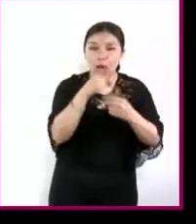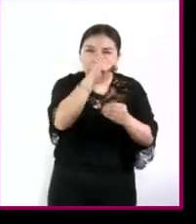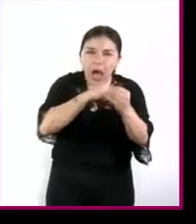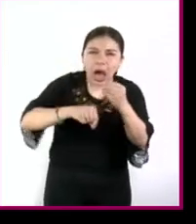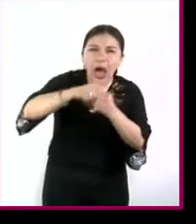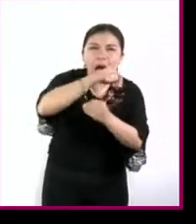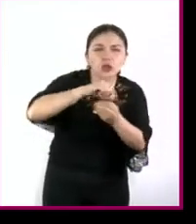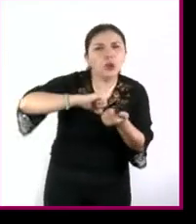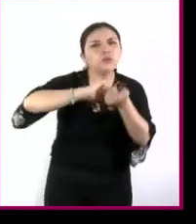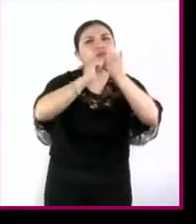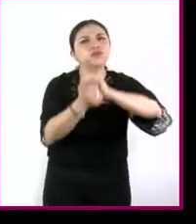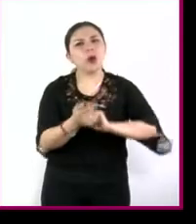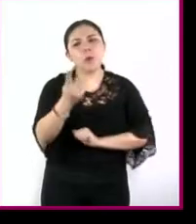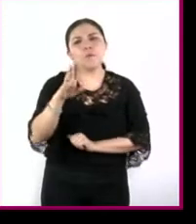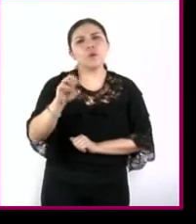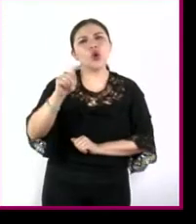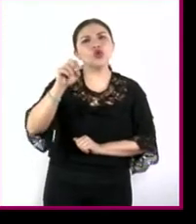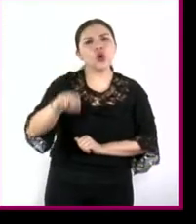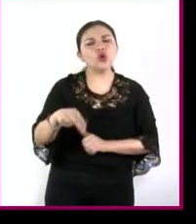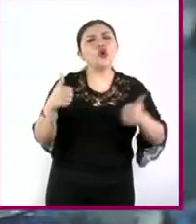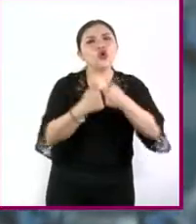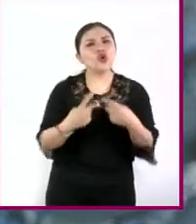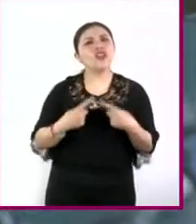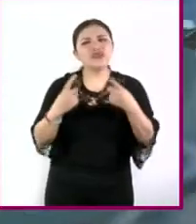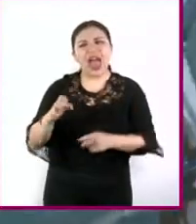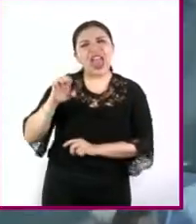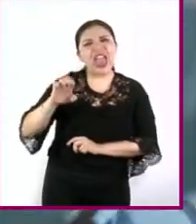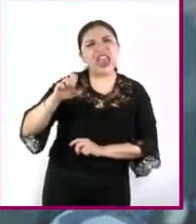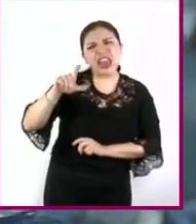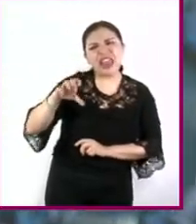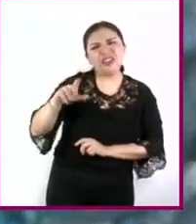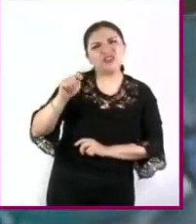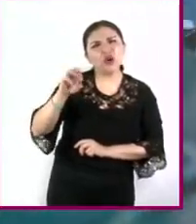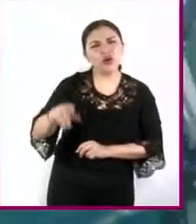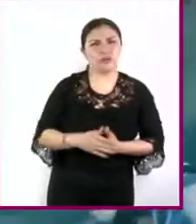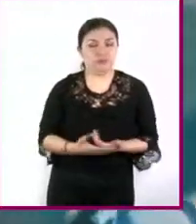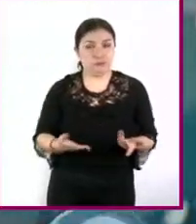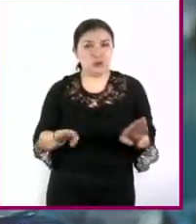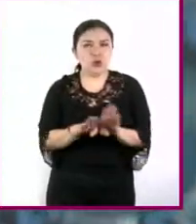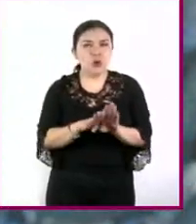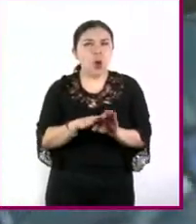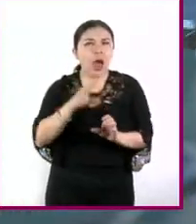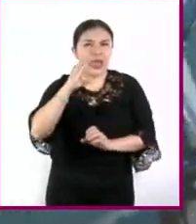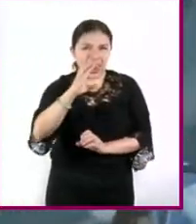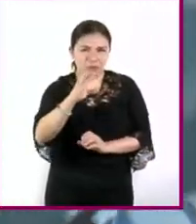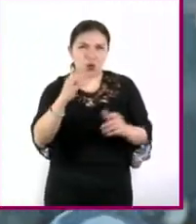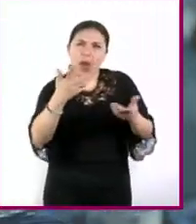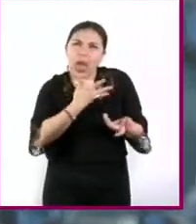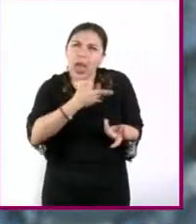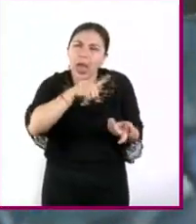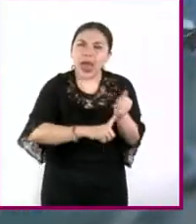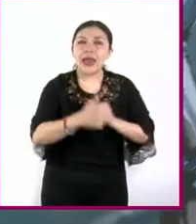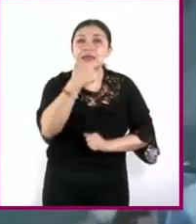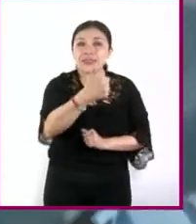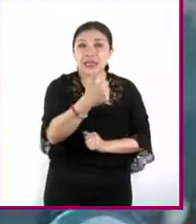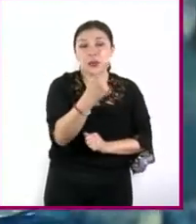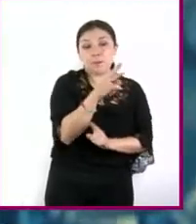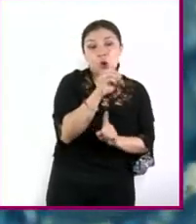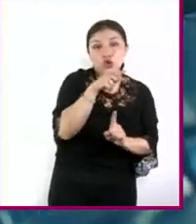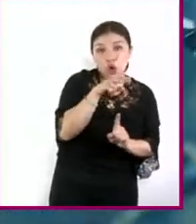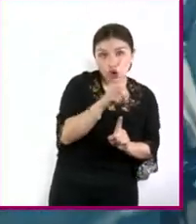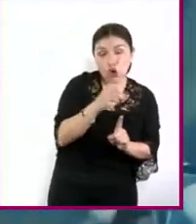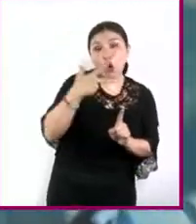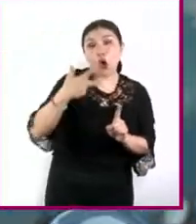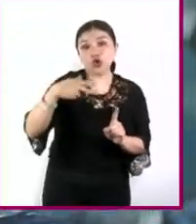convertía en protón emitiendo un electrón así por ejemplo un núcleo de carbono con seis protones y ocho neutrones puede